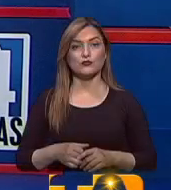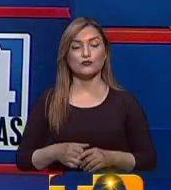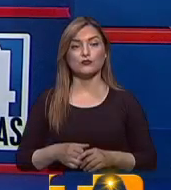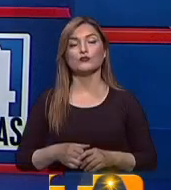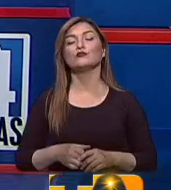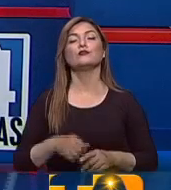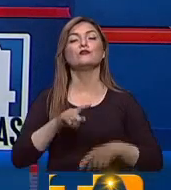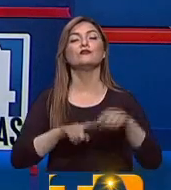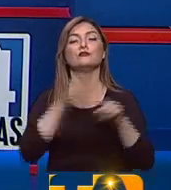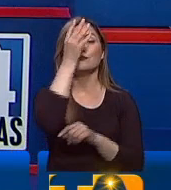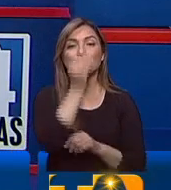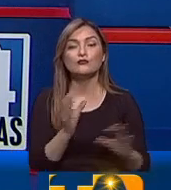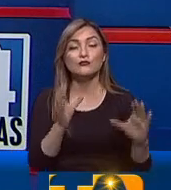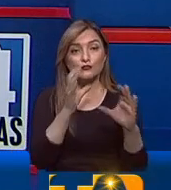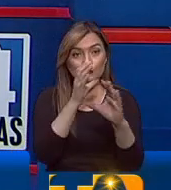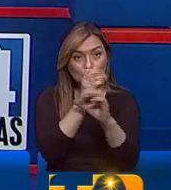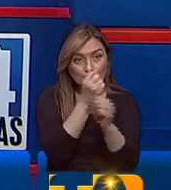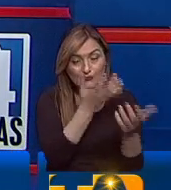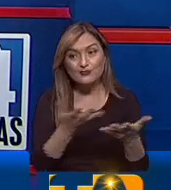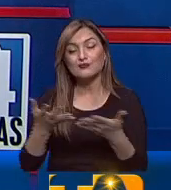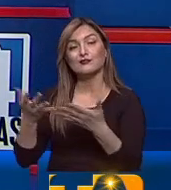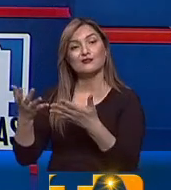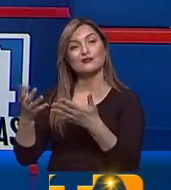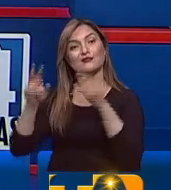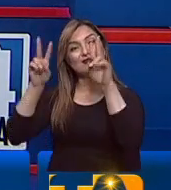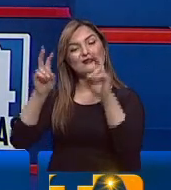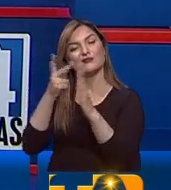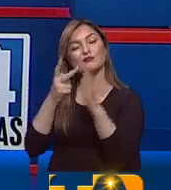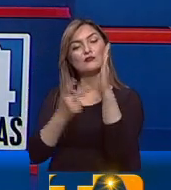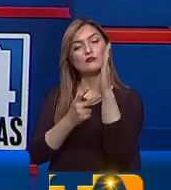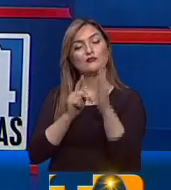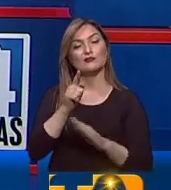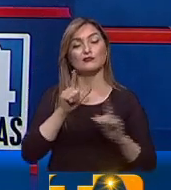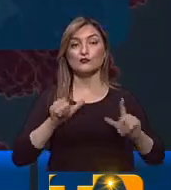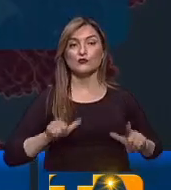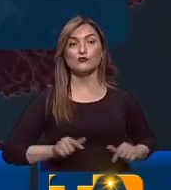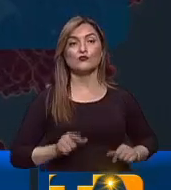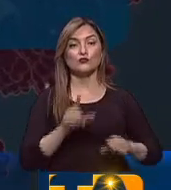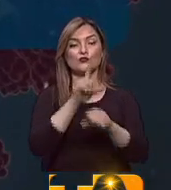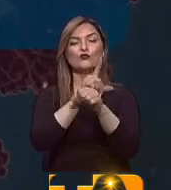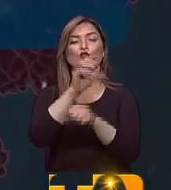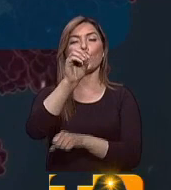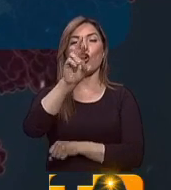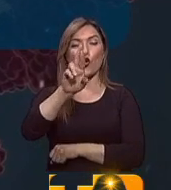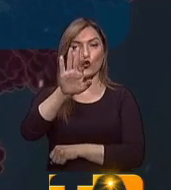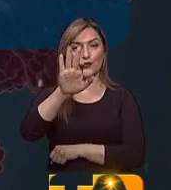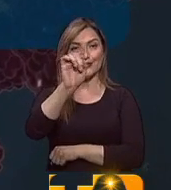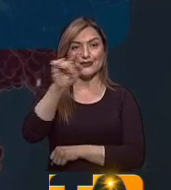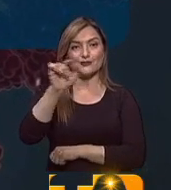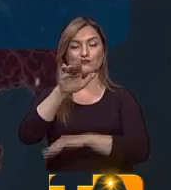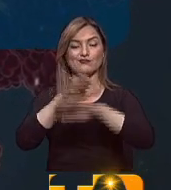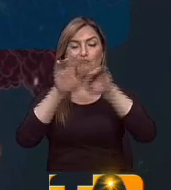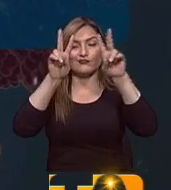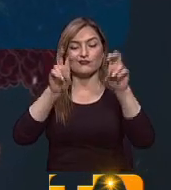Hola amigos, muy buenas noches. Bienvenidos nuevamente a su segmento Por Tu Salud. Soy el doctor Esteban Ortiz y hoy vamos a hablar sobre Omicron. Como ustedes saben, desde el